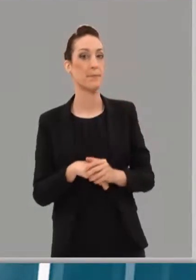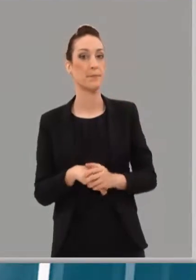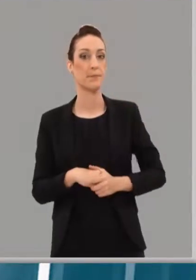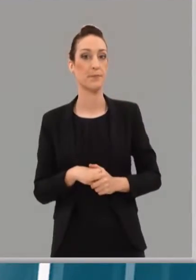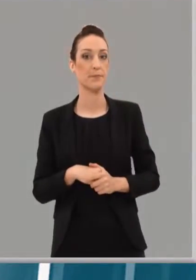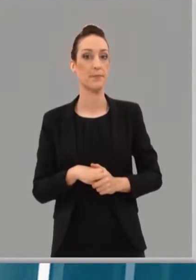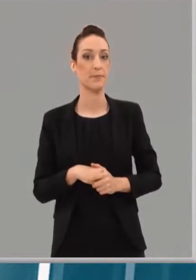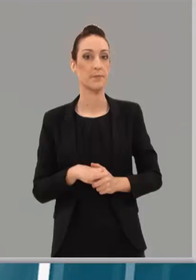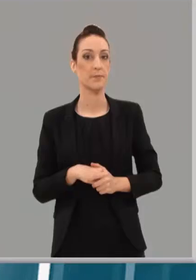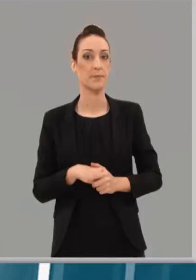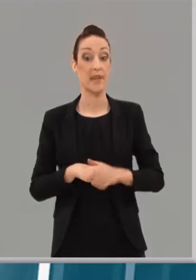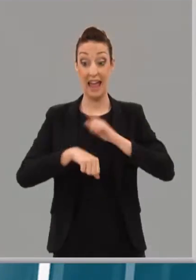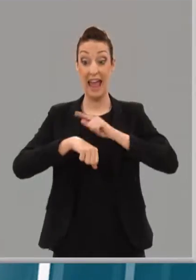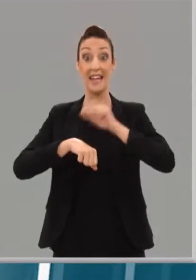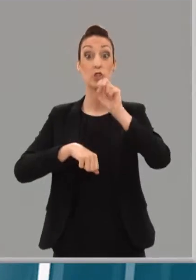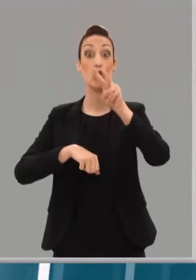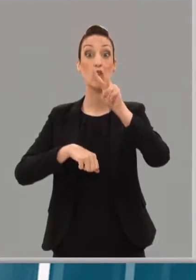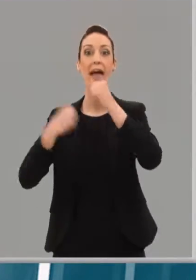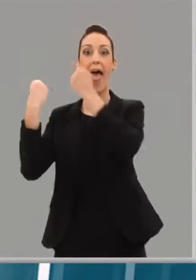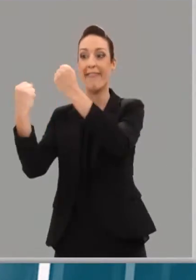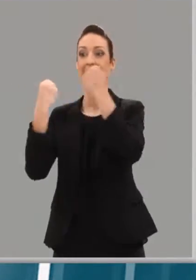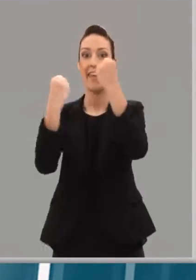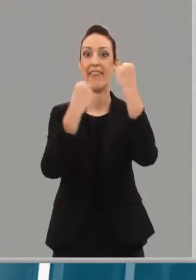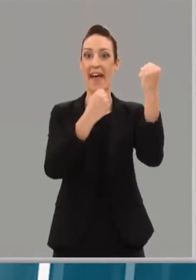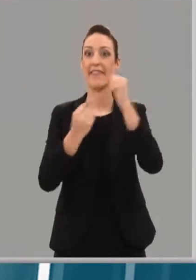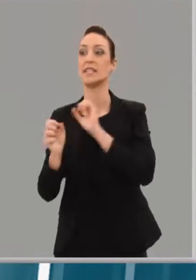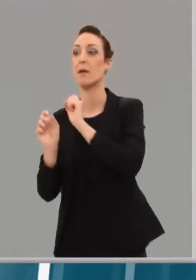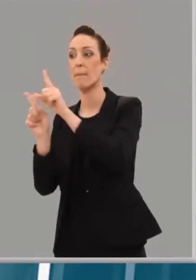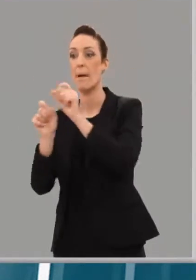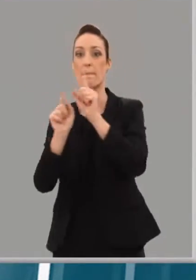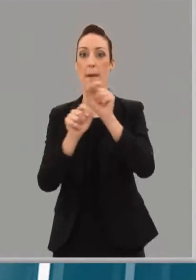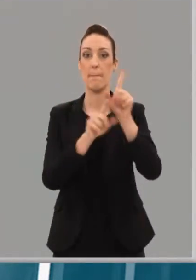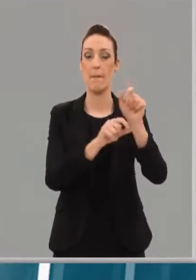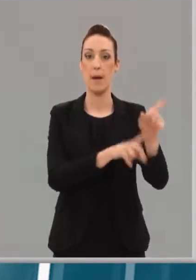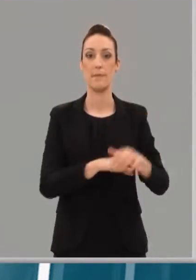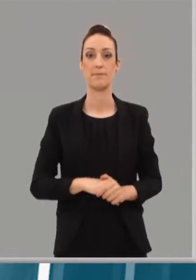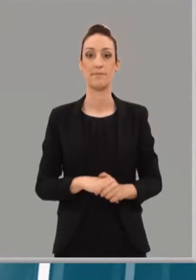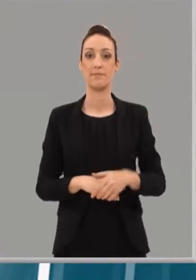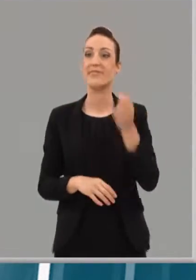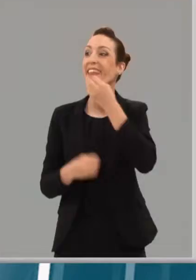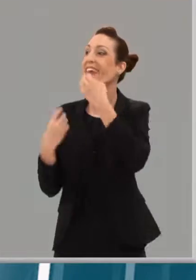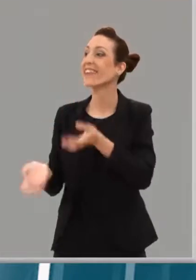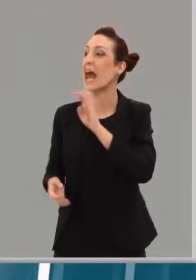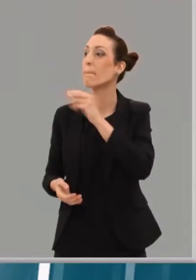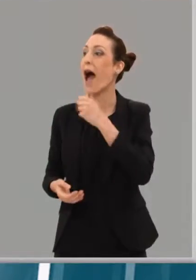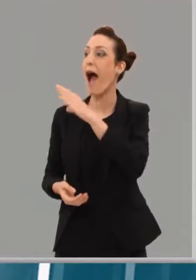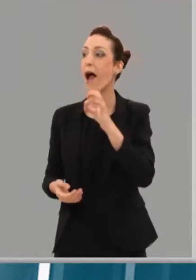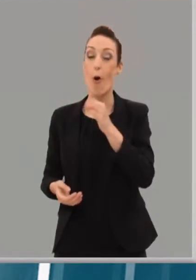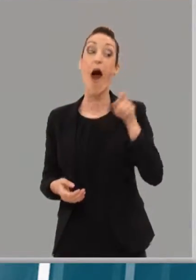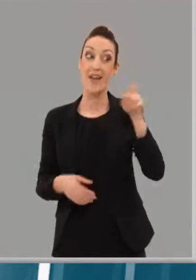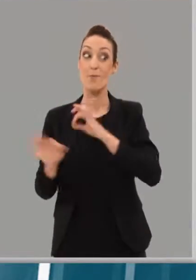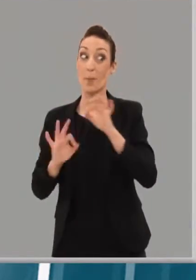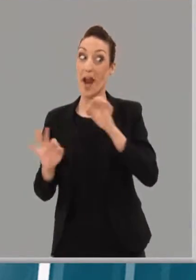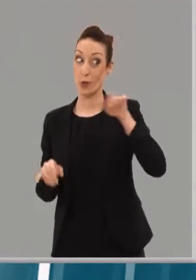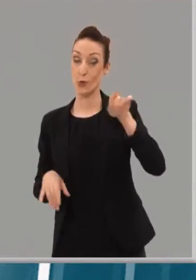A partir de las doce se entregan a las entidades. Hola, José, buenos días. Hola, Díaz, ¿qué tal? Bien, aquí preparando lo tuyo. 102 en total que